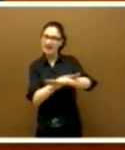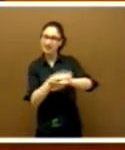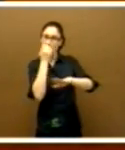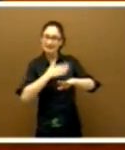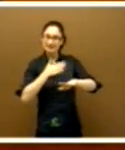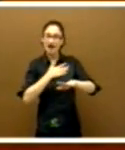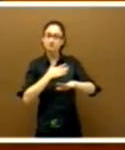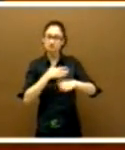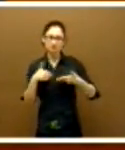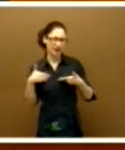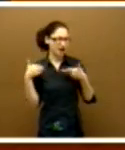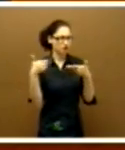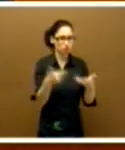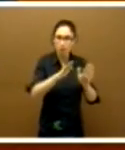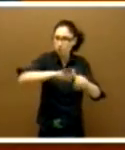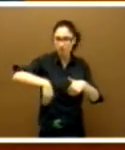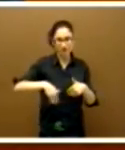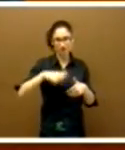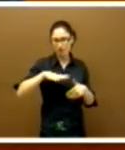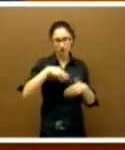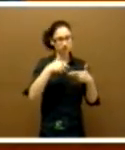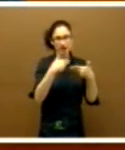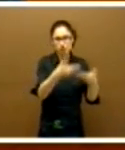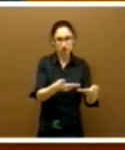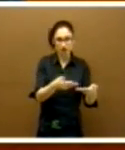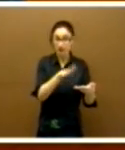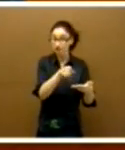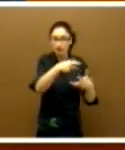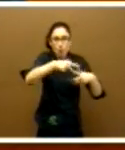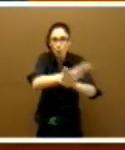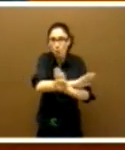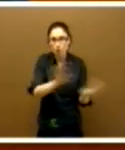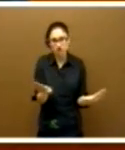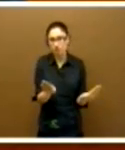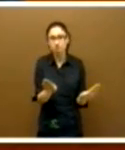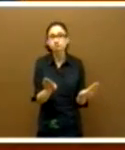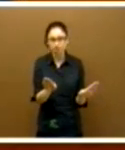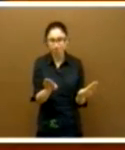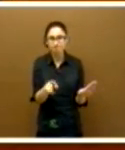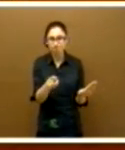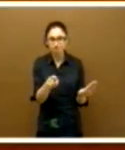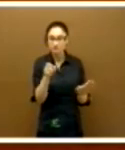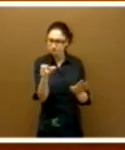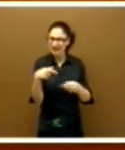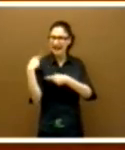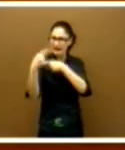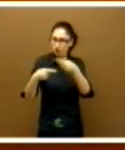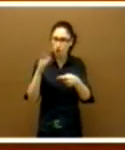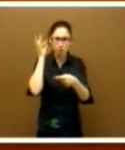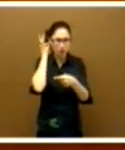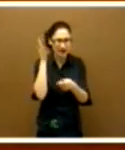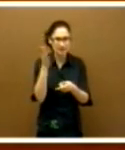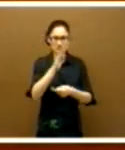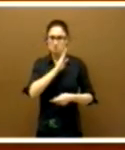último favor, pero que no va a repetirse que se acabó. La generación de mujeres, madre,